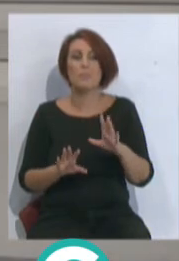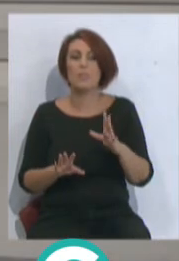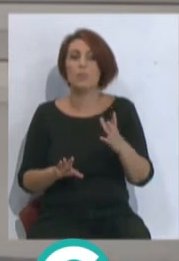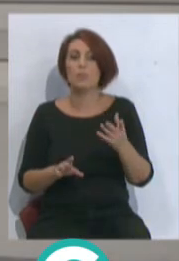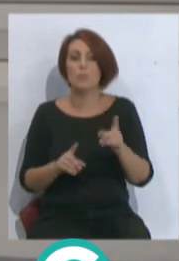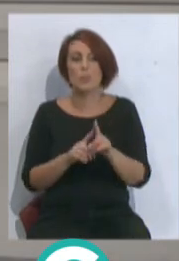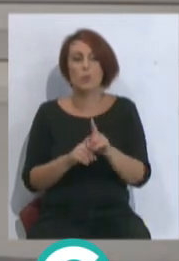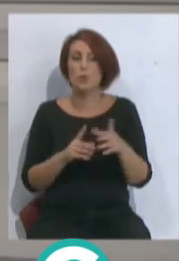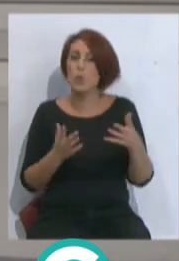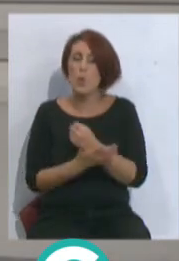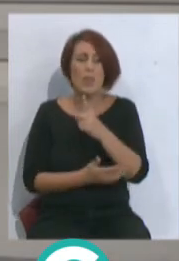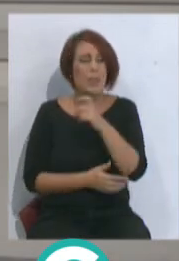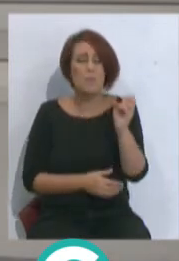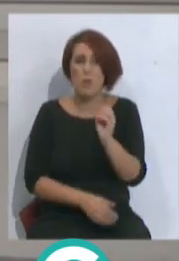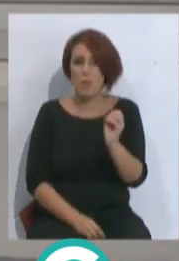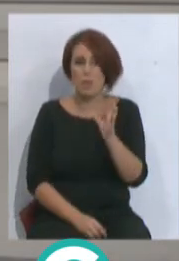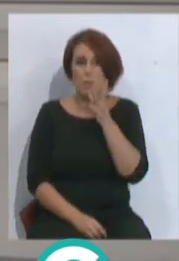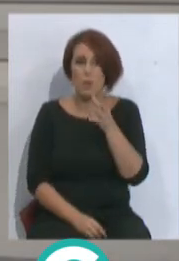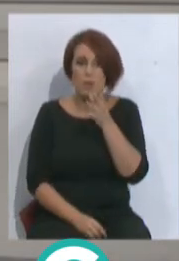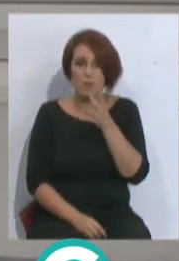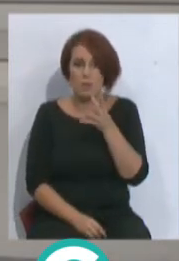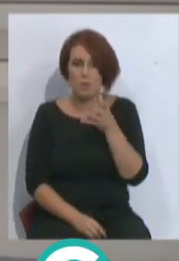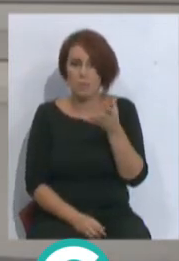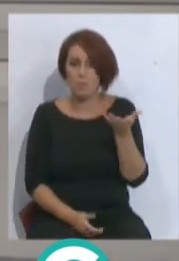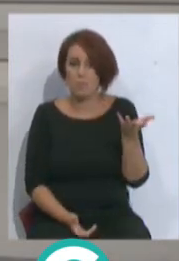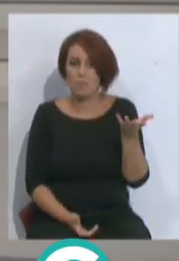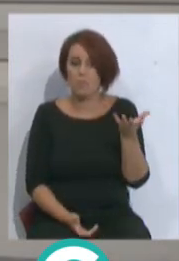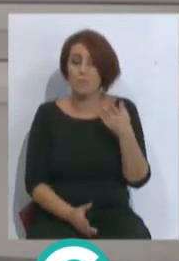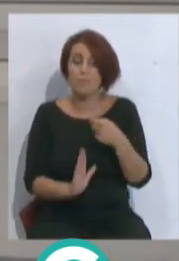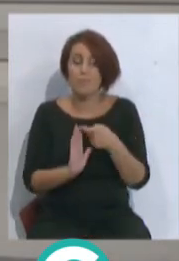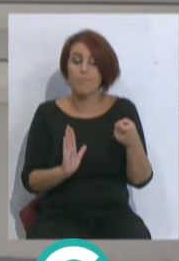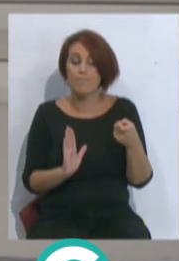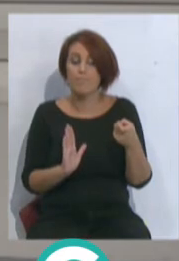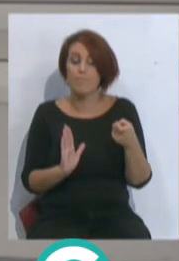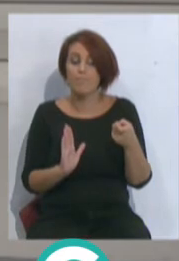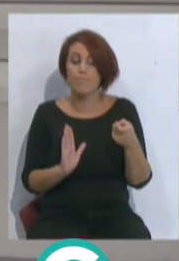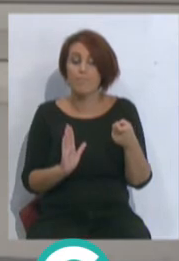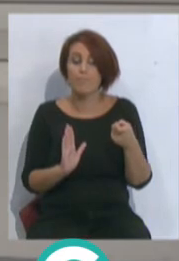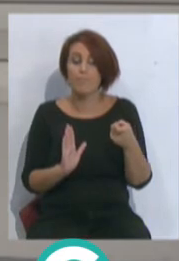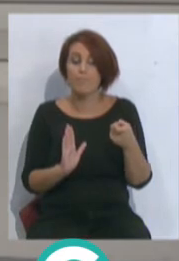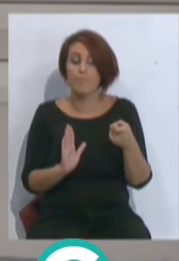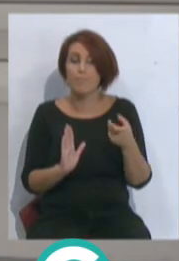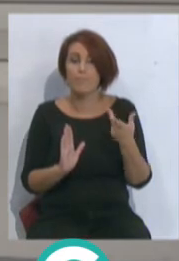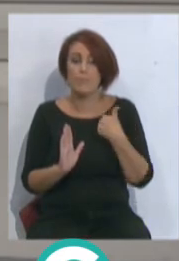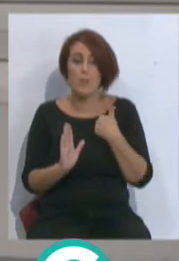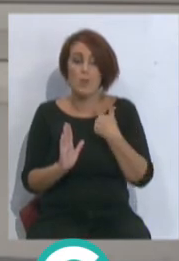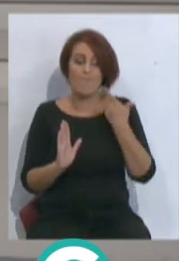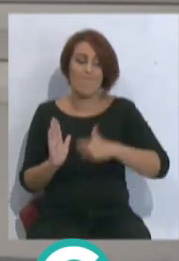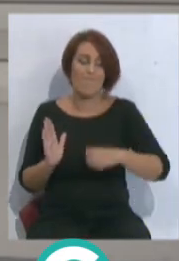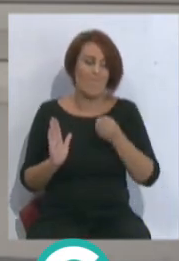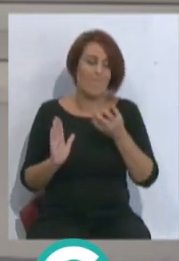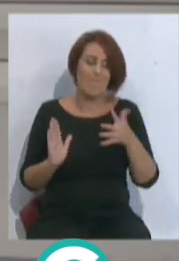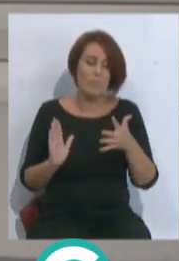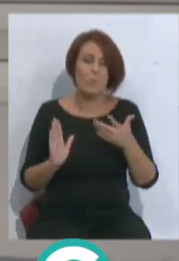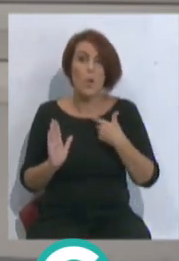tiene que estar todo el mundo al 100% porque ahora mismo ahí salgo y resulta que no estoy bien físicamente